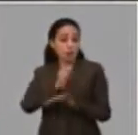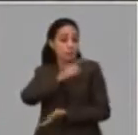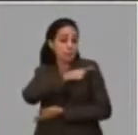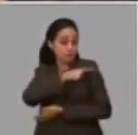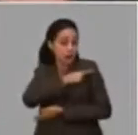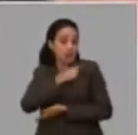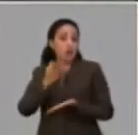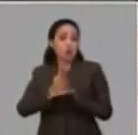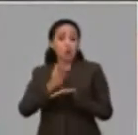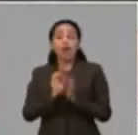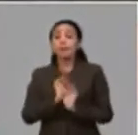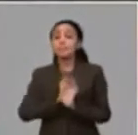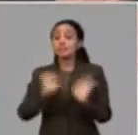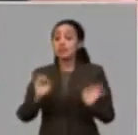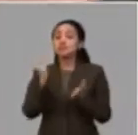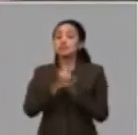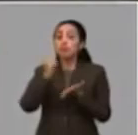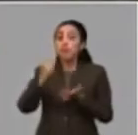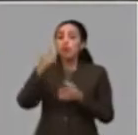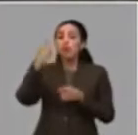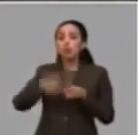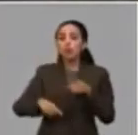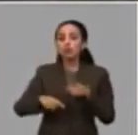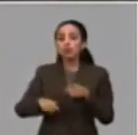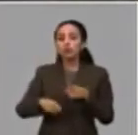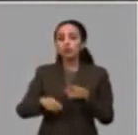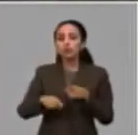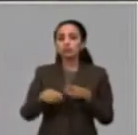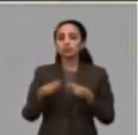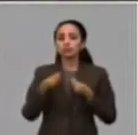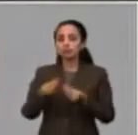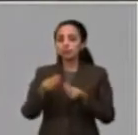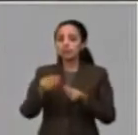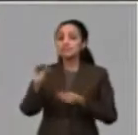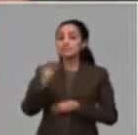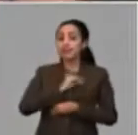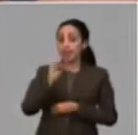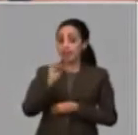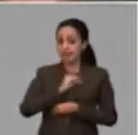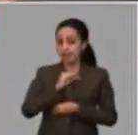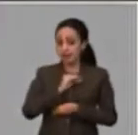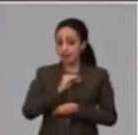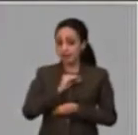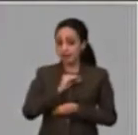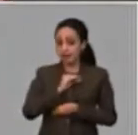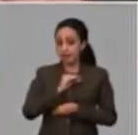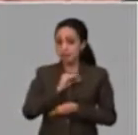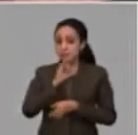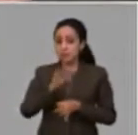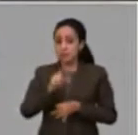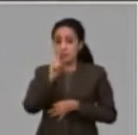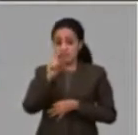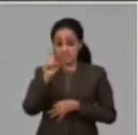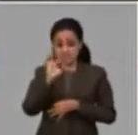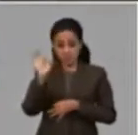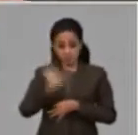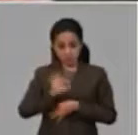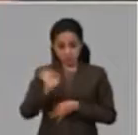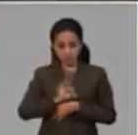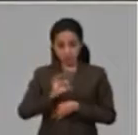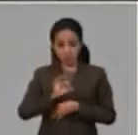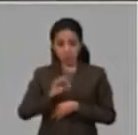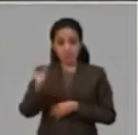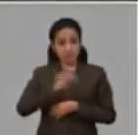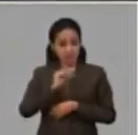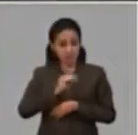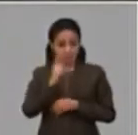especial, también se aprobó un tratamiento salarial equivalente al tratamiento anterior,% del salario básico durante el